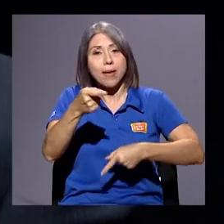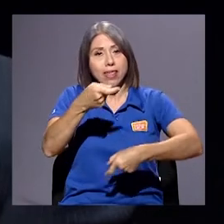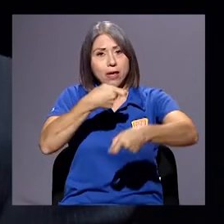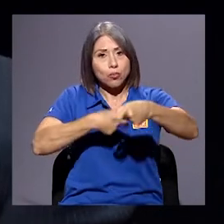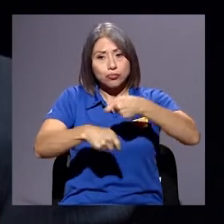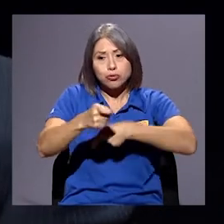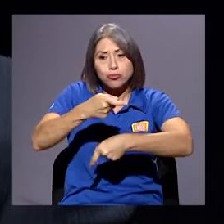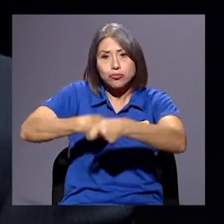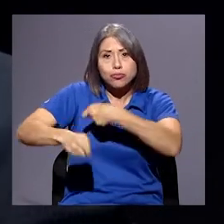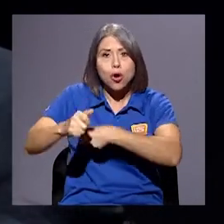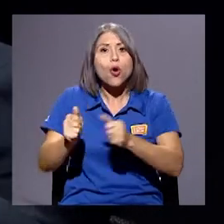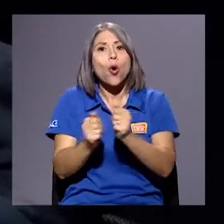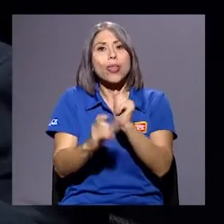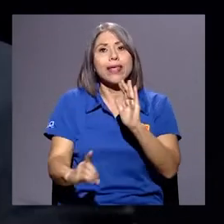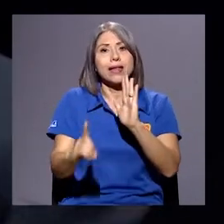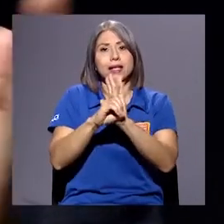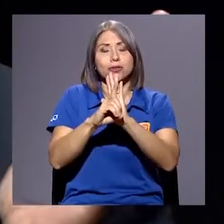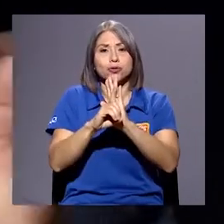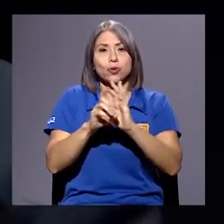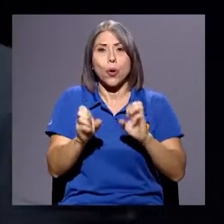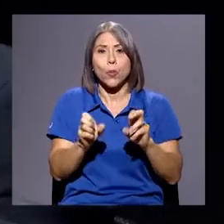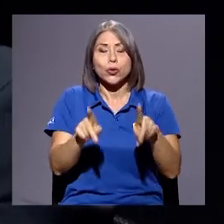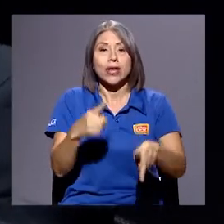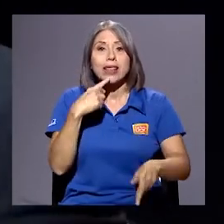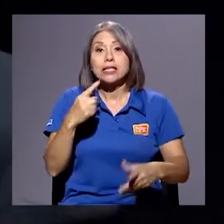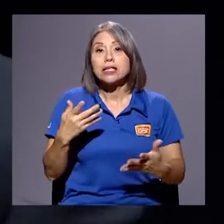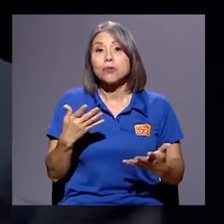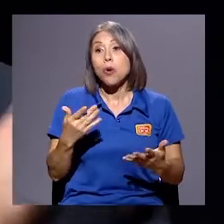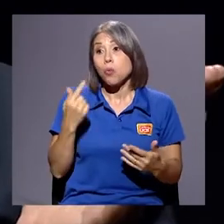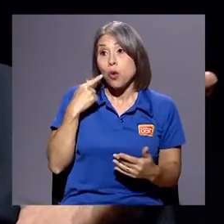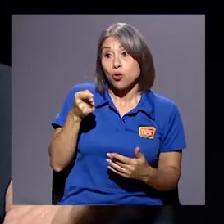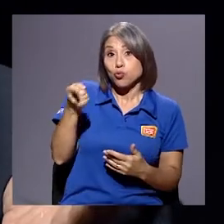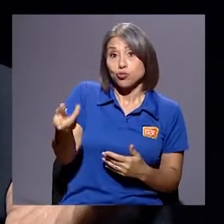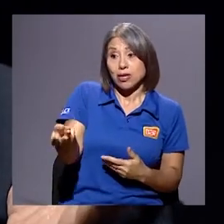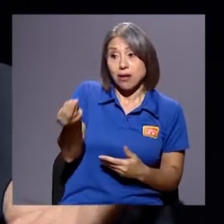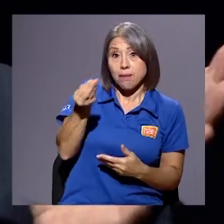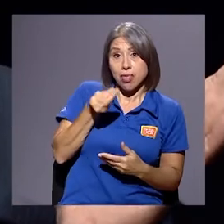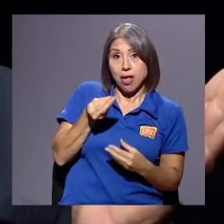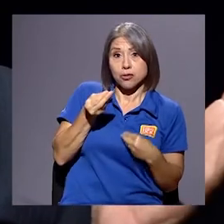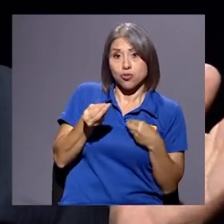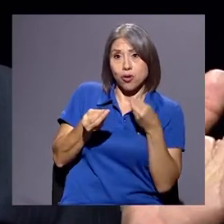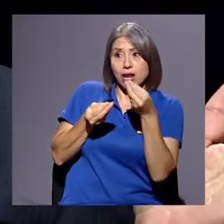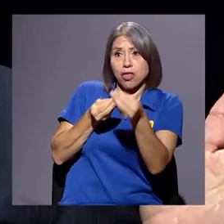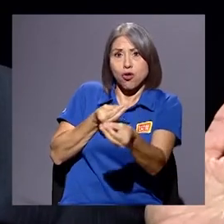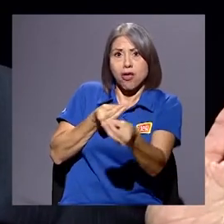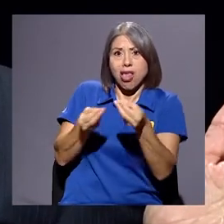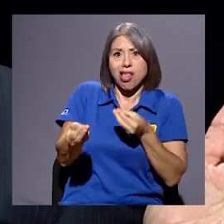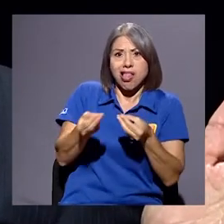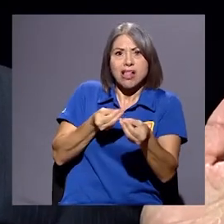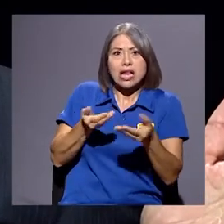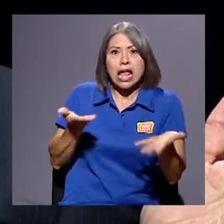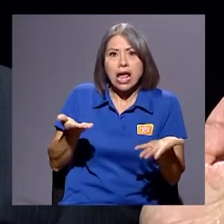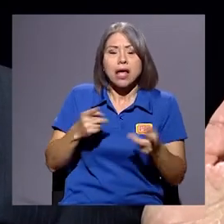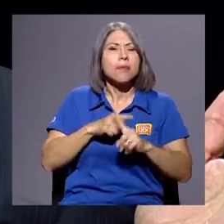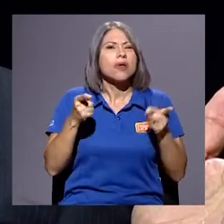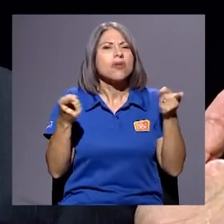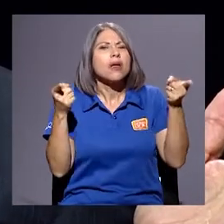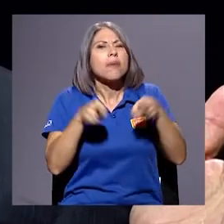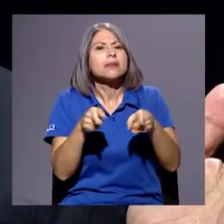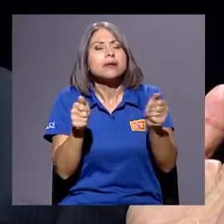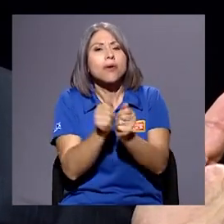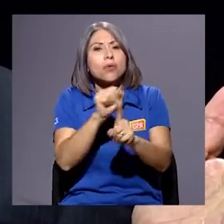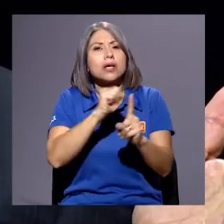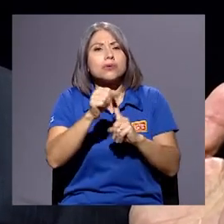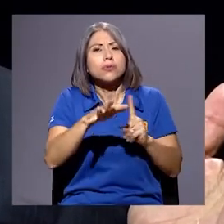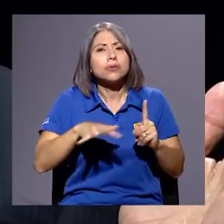La oportunidad de decir, bueno, ¿qué me da usted y qué le doy yo? Pero, ¿qué pasa con el resto de la sociedad? ¿Qué pasa